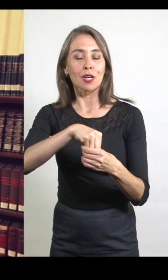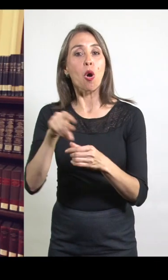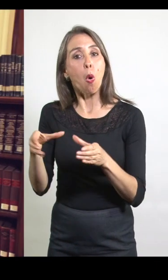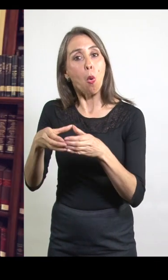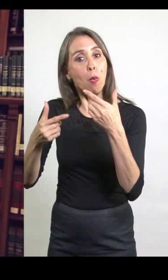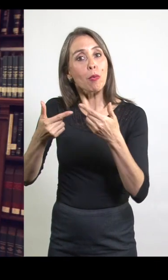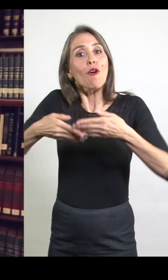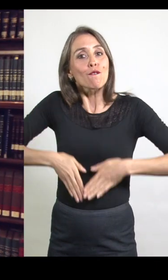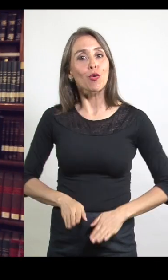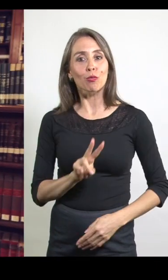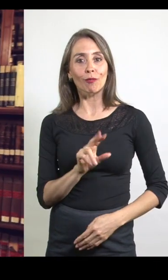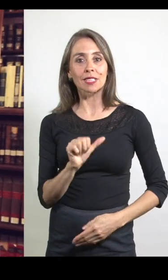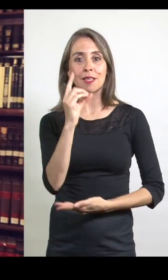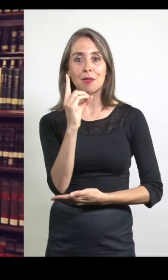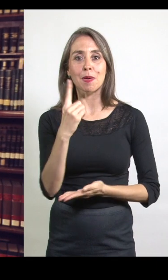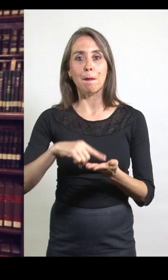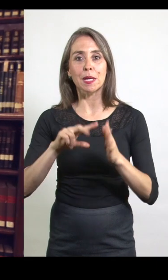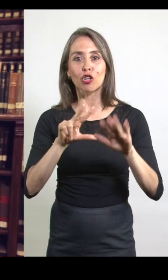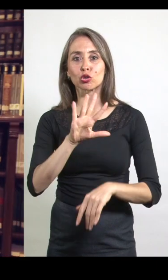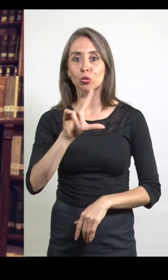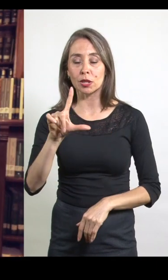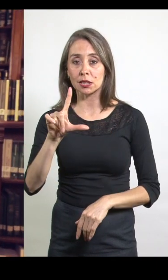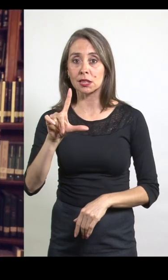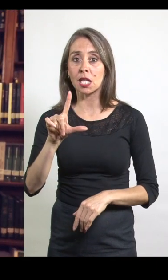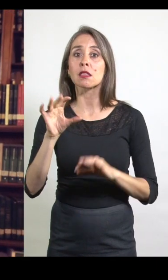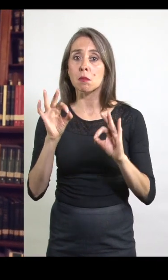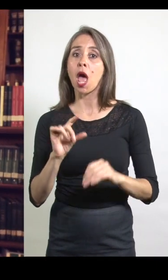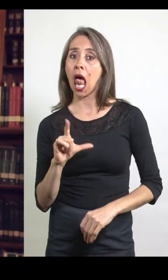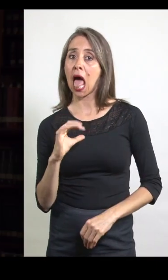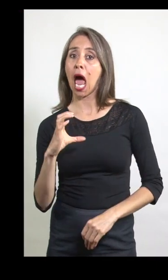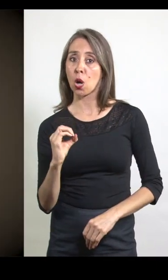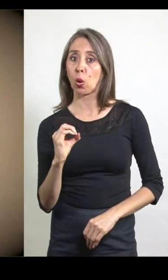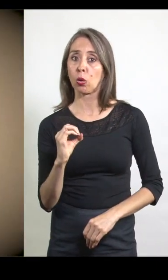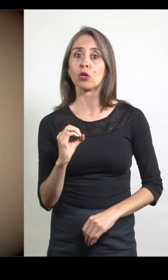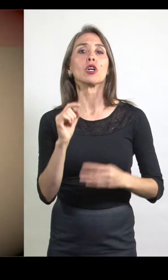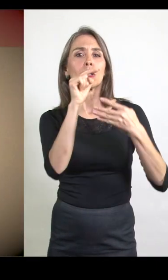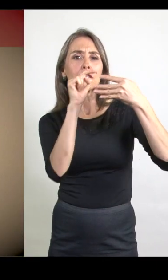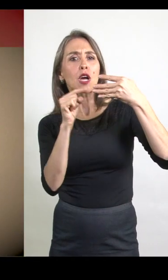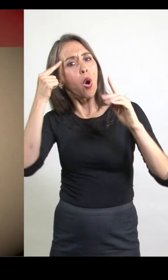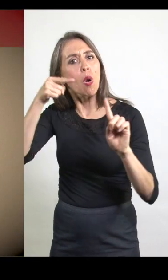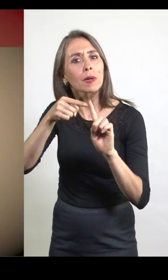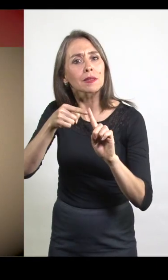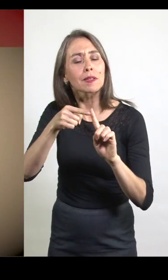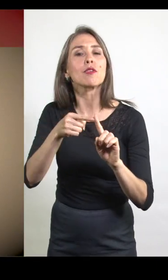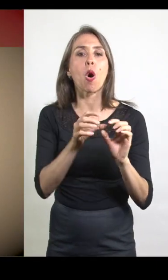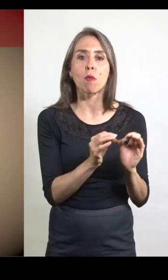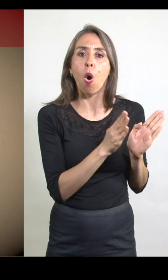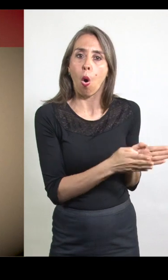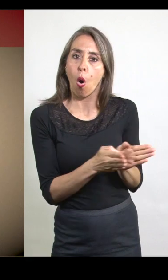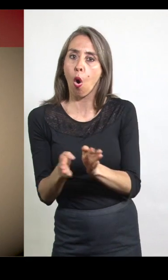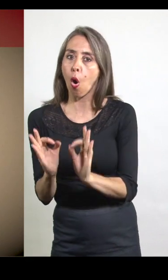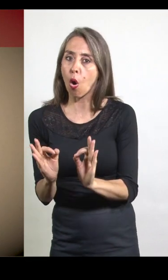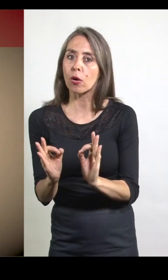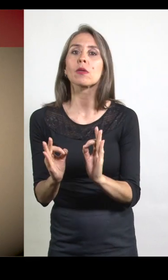político, fundado el 26 de diciembre de 1857, tuvo un marcado tono laico. Sus principios doctrinales fueron el mantenimiento del orden,